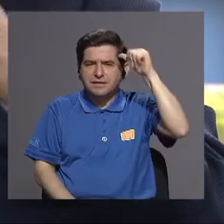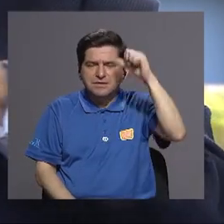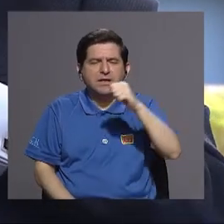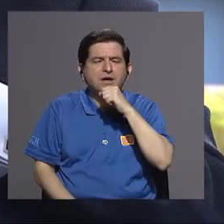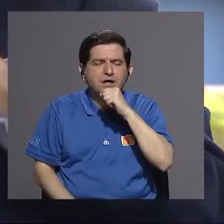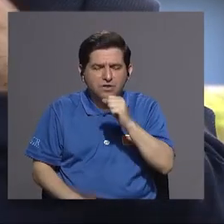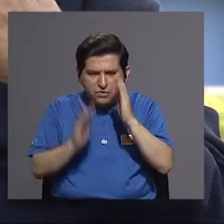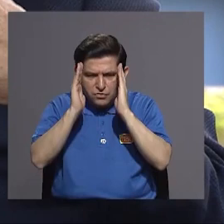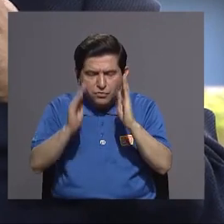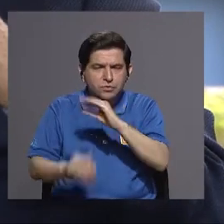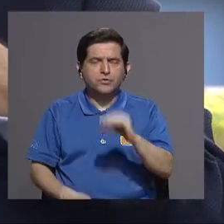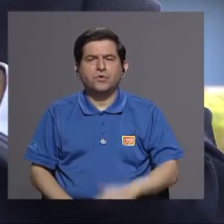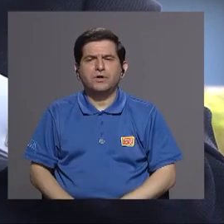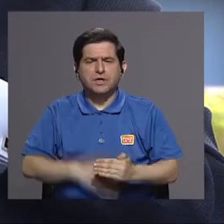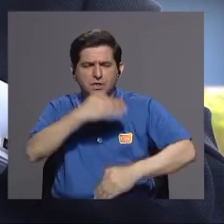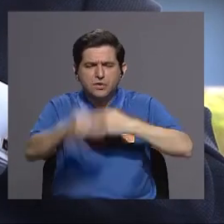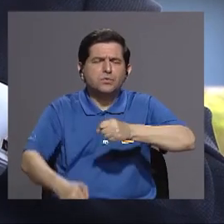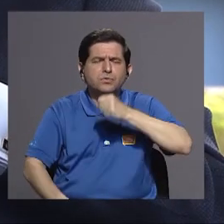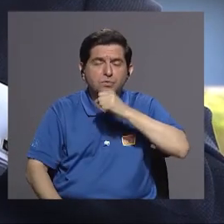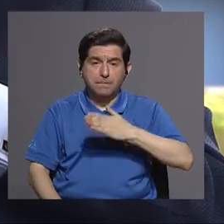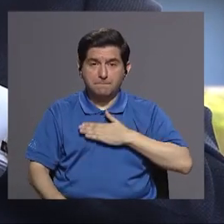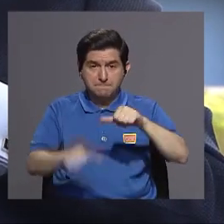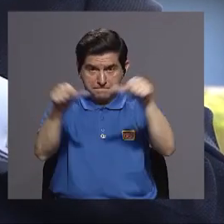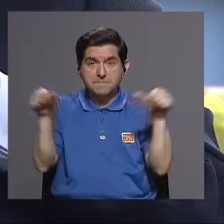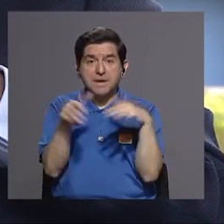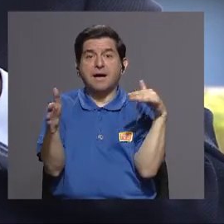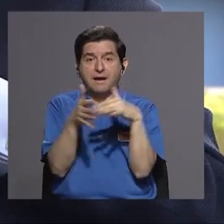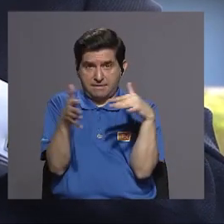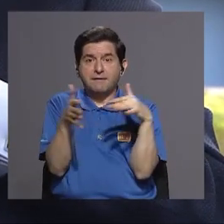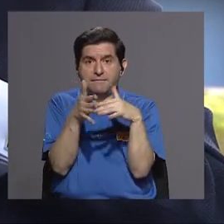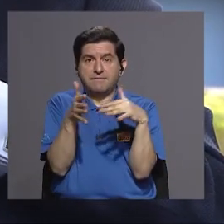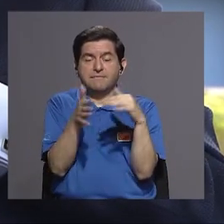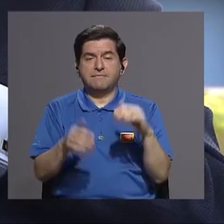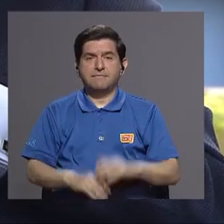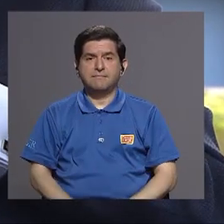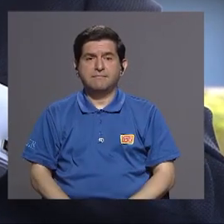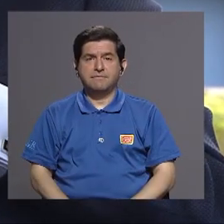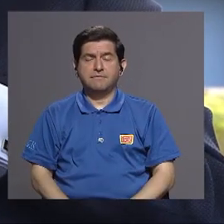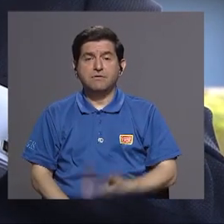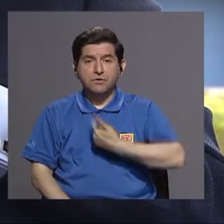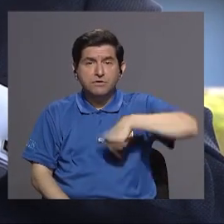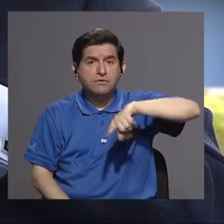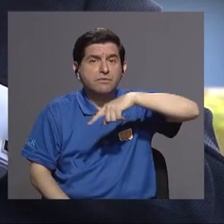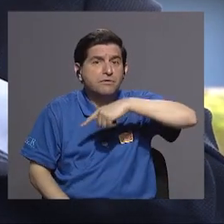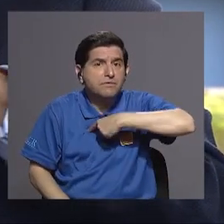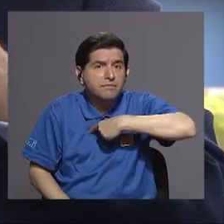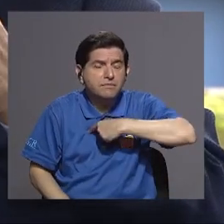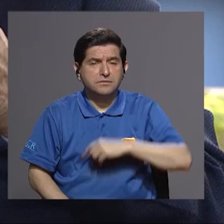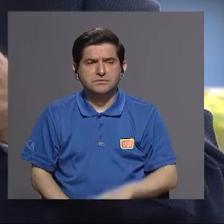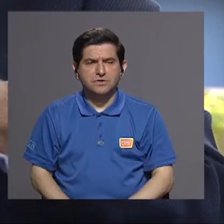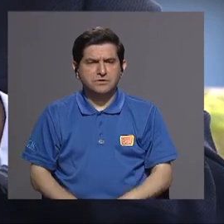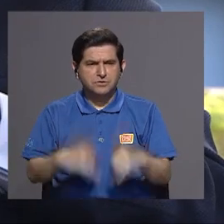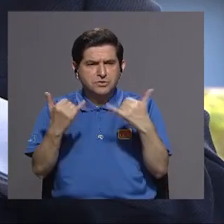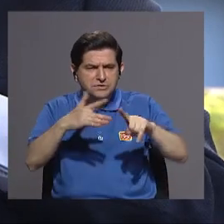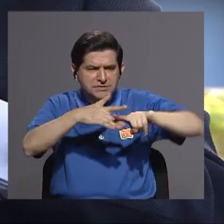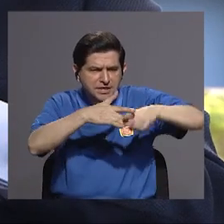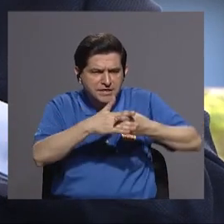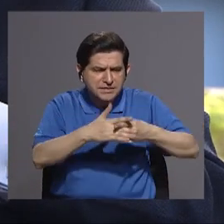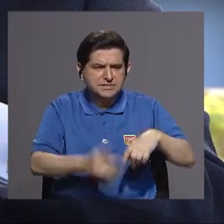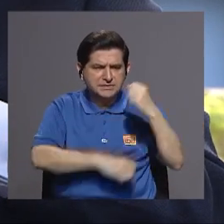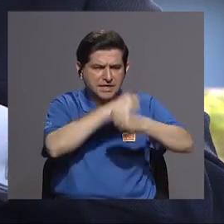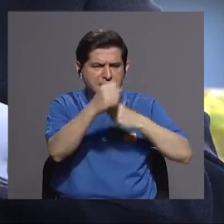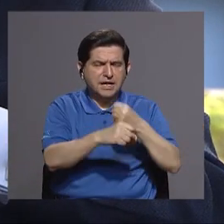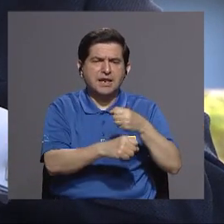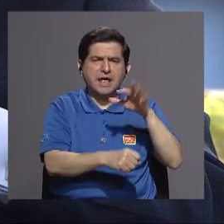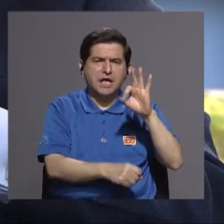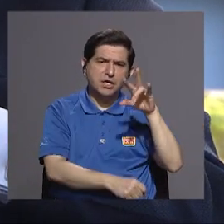mi propia disciplina de estudio que la pudimos e iniciar en el